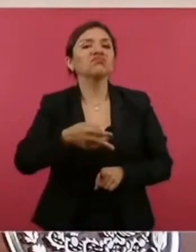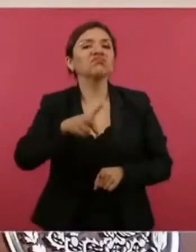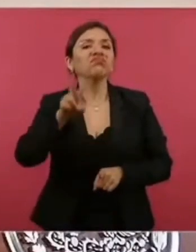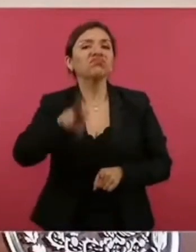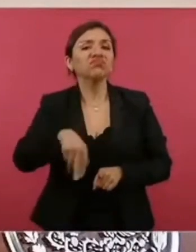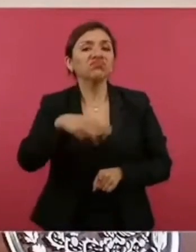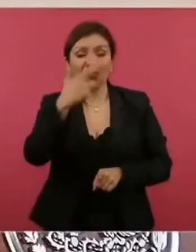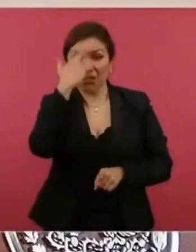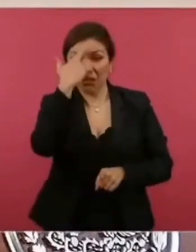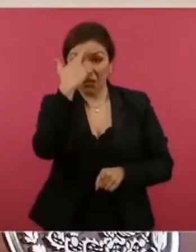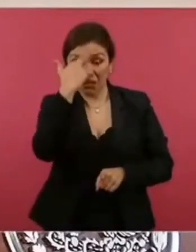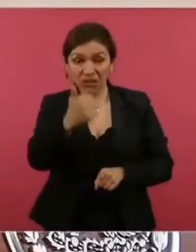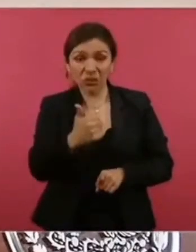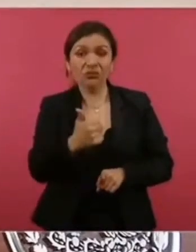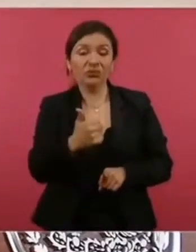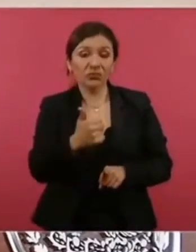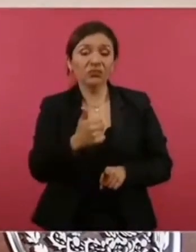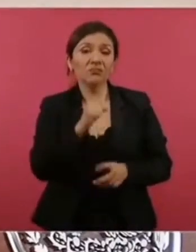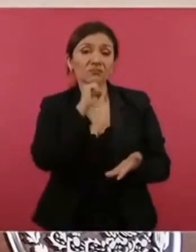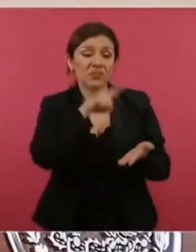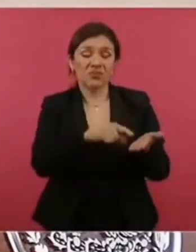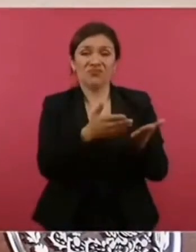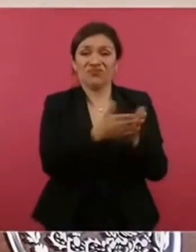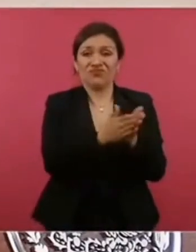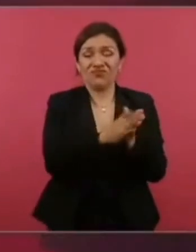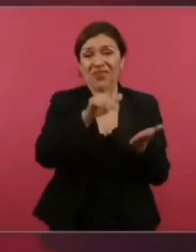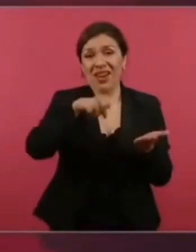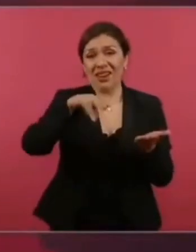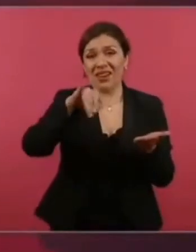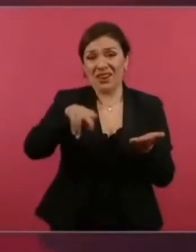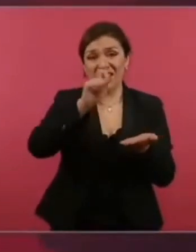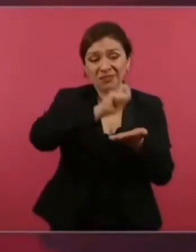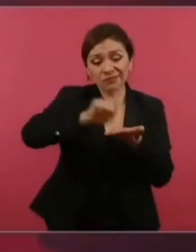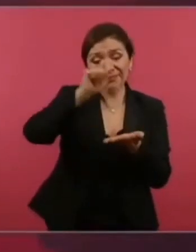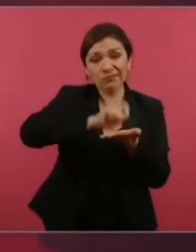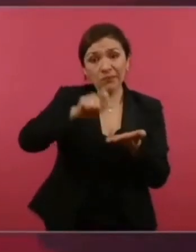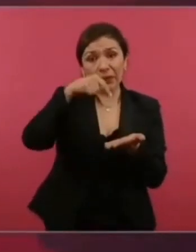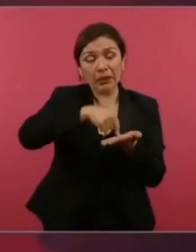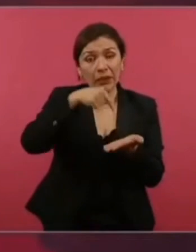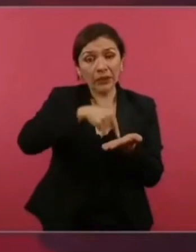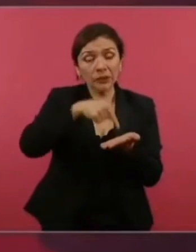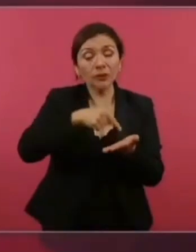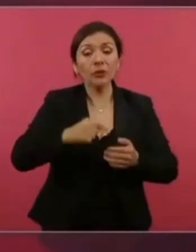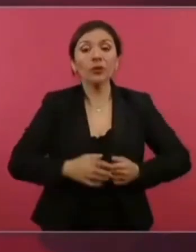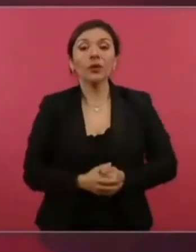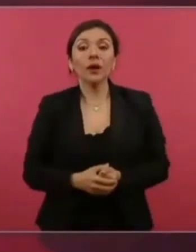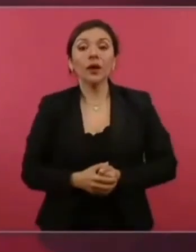lo que sostiene Lenin en ese libro, pero